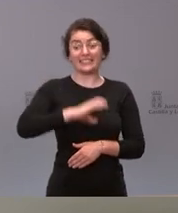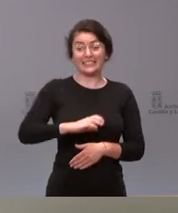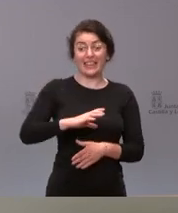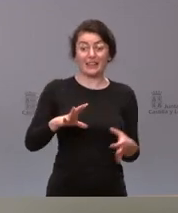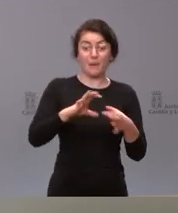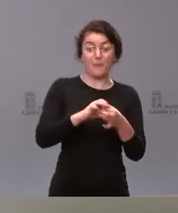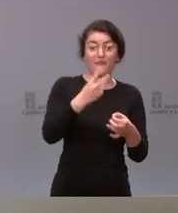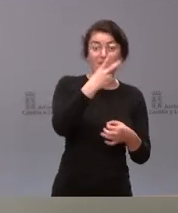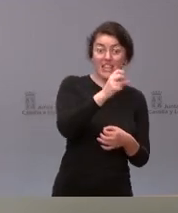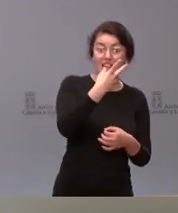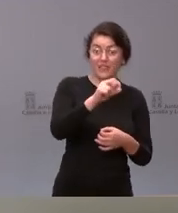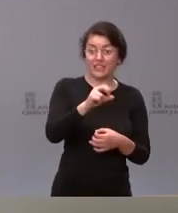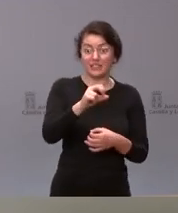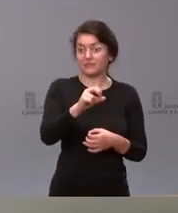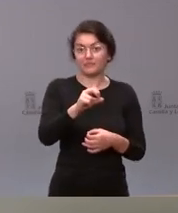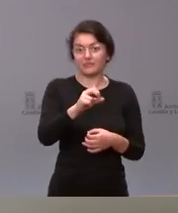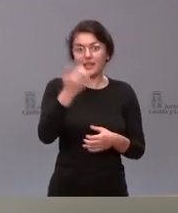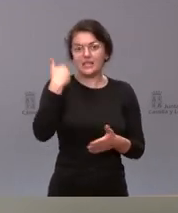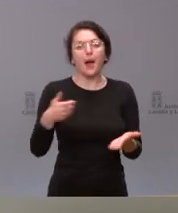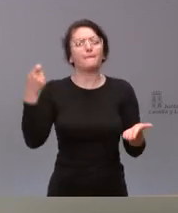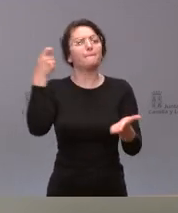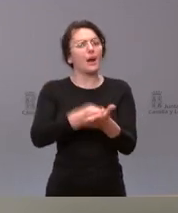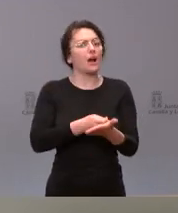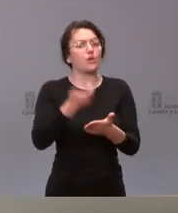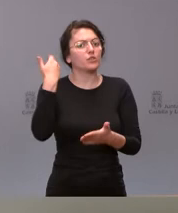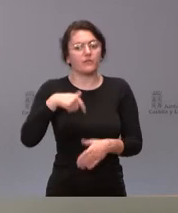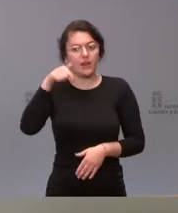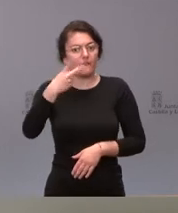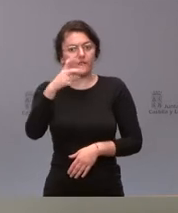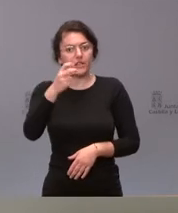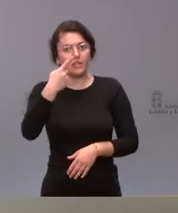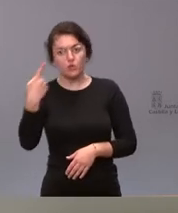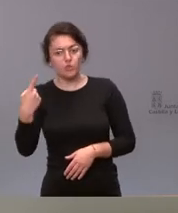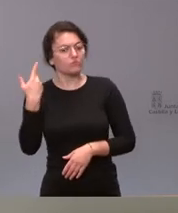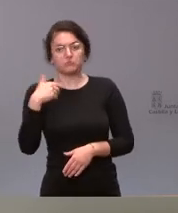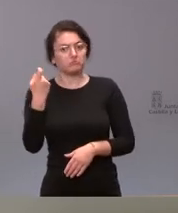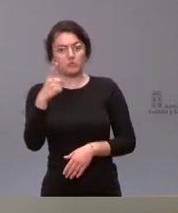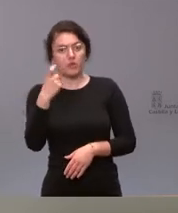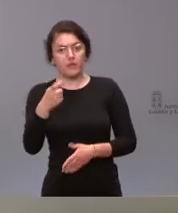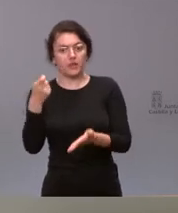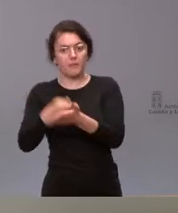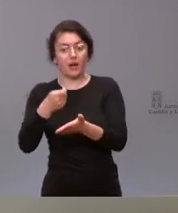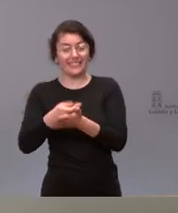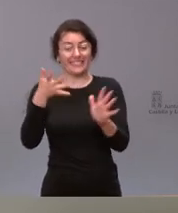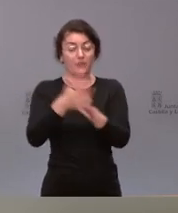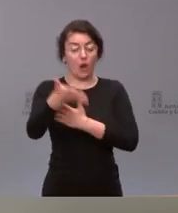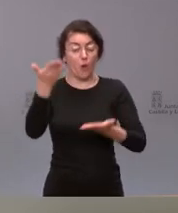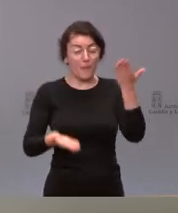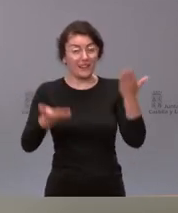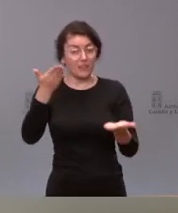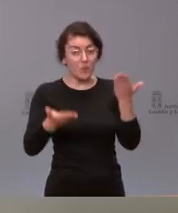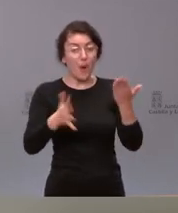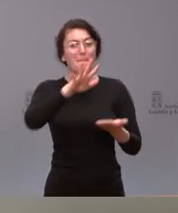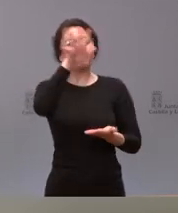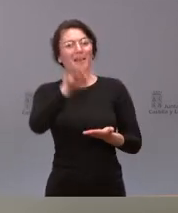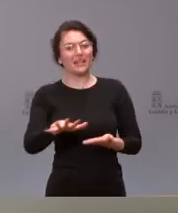lo pagamos en el 20 ya no tuvimos que hacerlo en el 21 y es por eso por lo que en términos comparativos pudiera ser que alguna familia de Castilla y León en el año